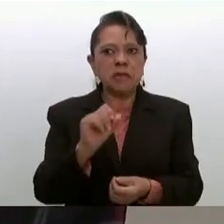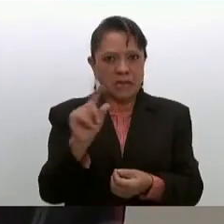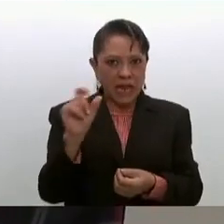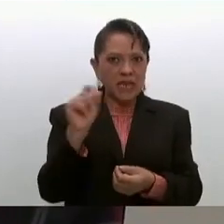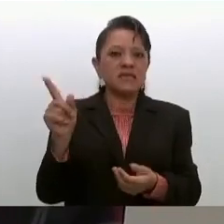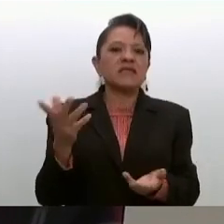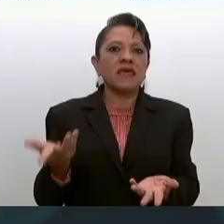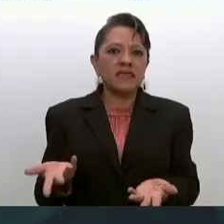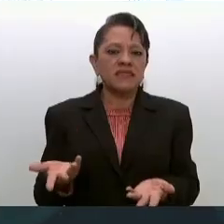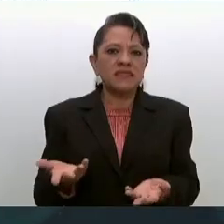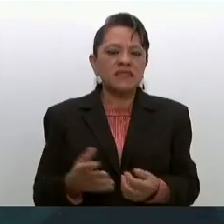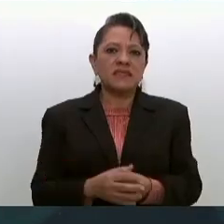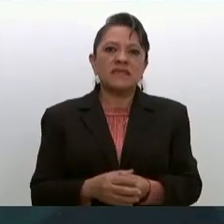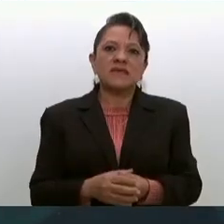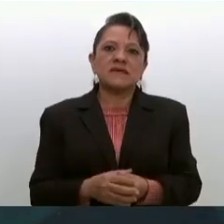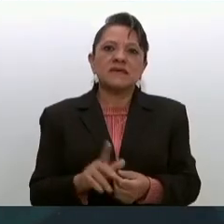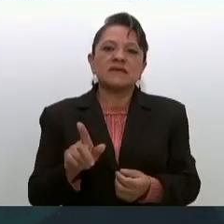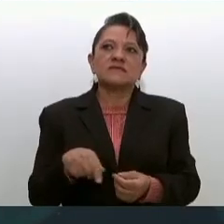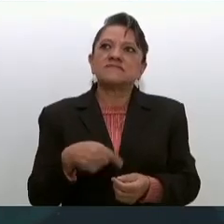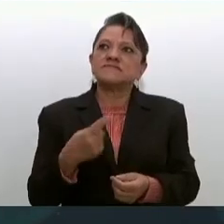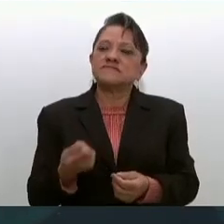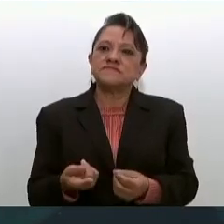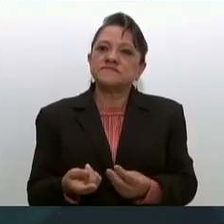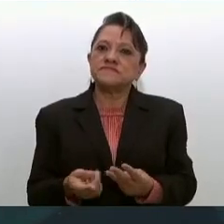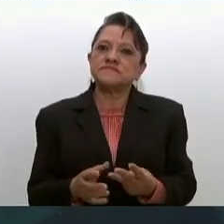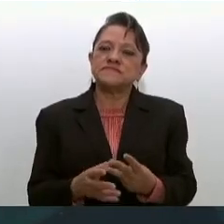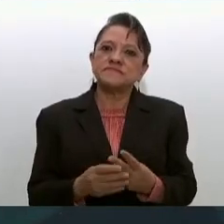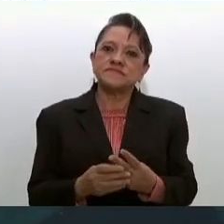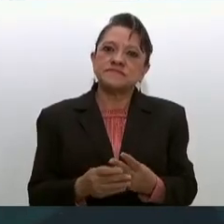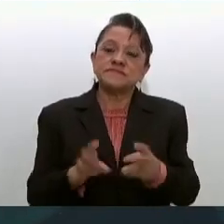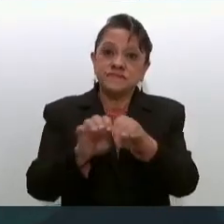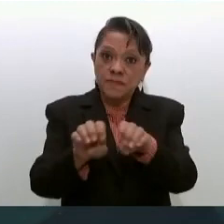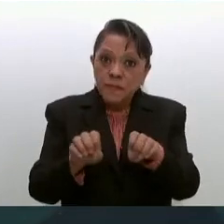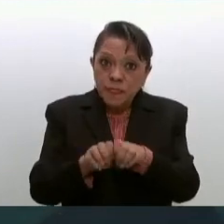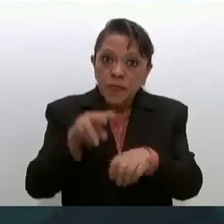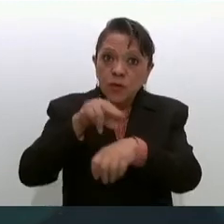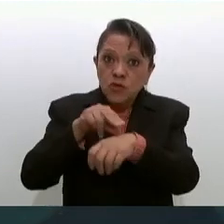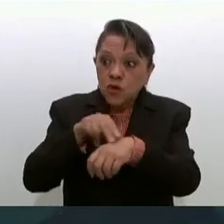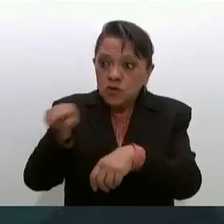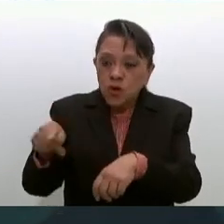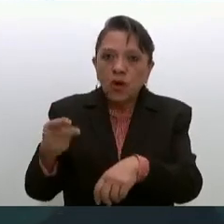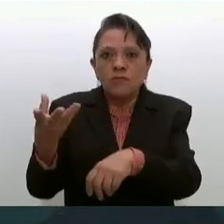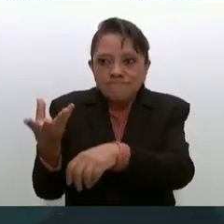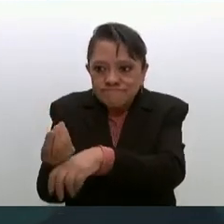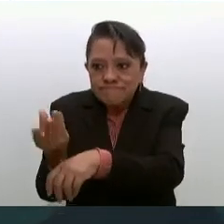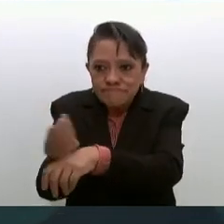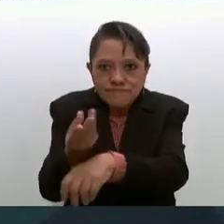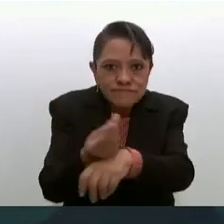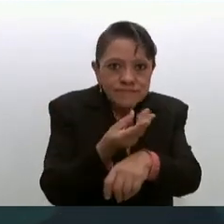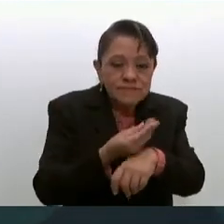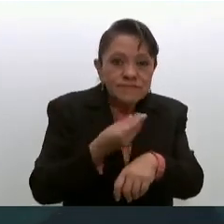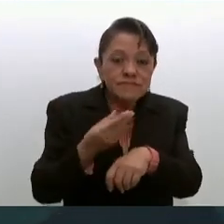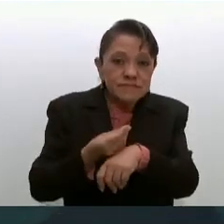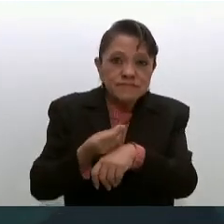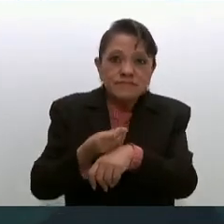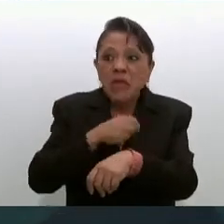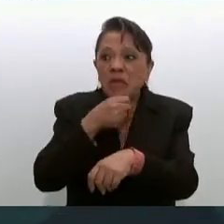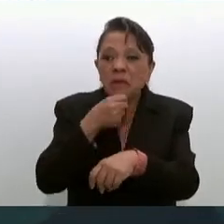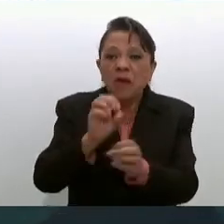que los equipos médicos tengan mantenimiento sean